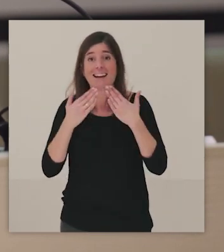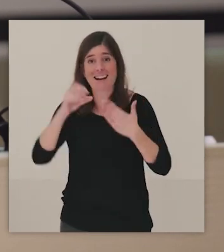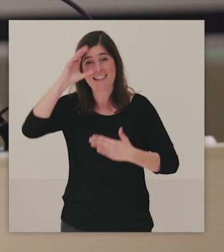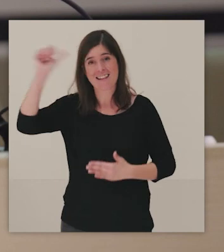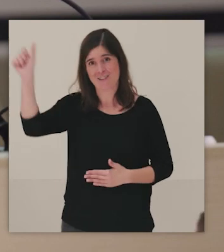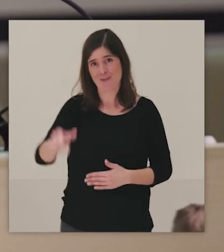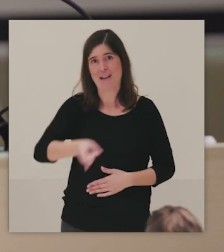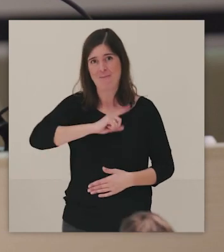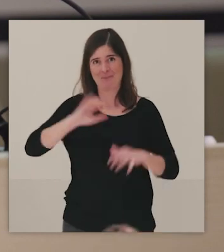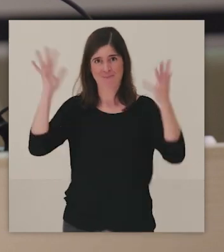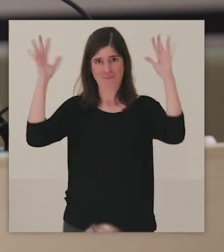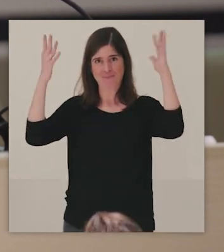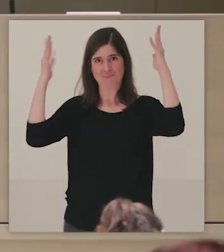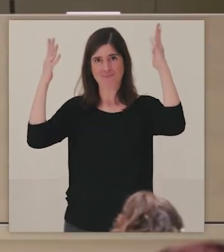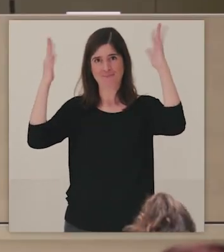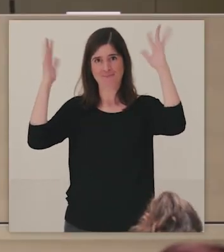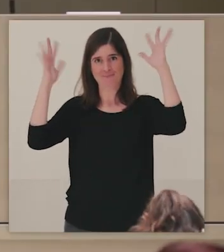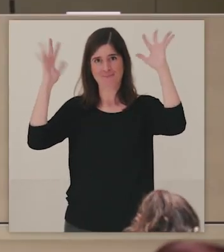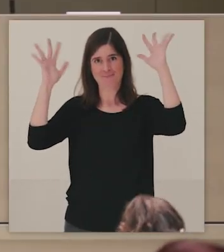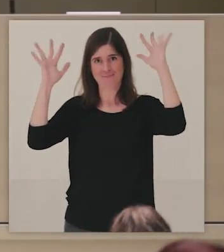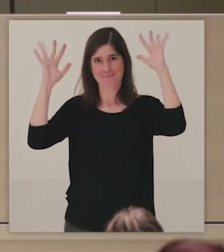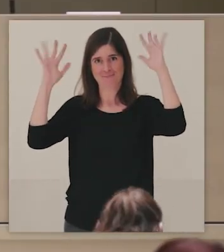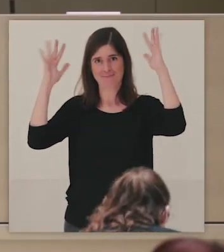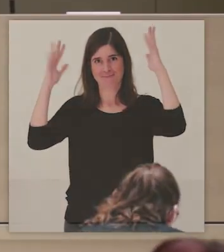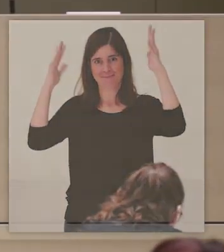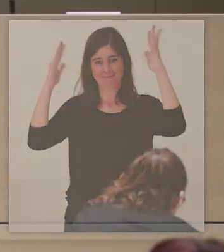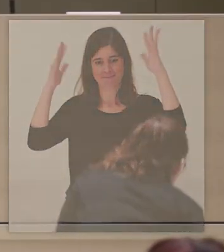por haber escuchado. Gracias. Gracias.